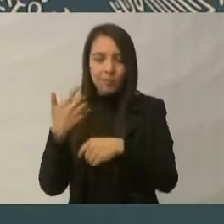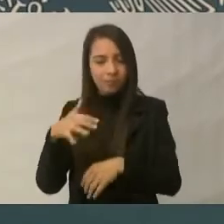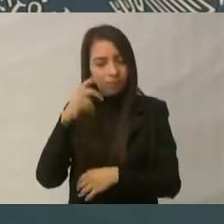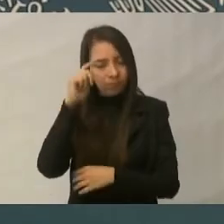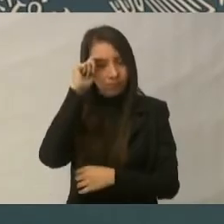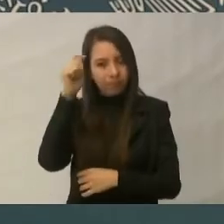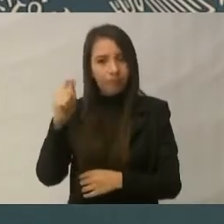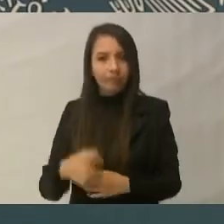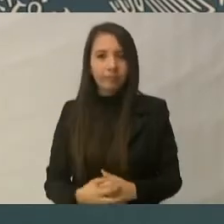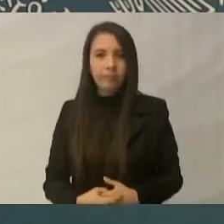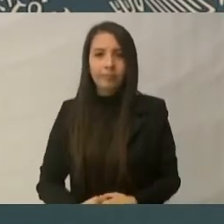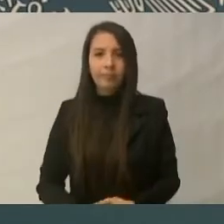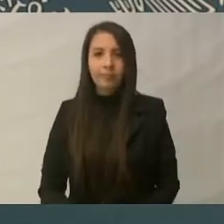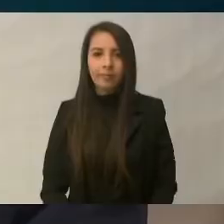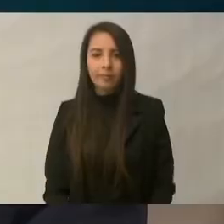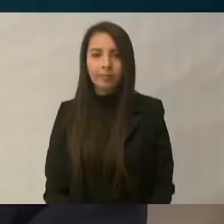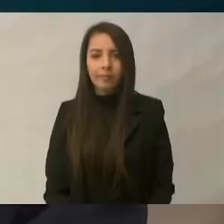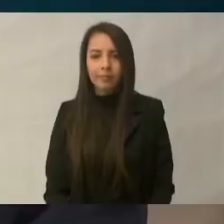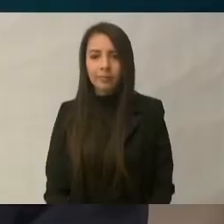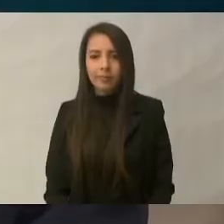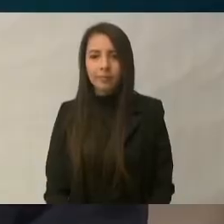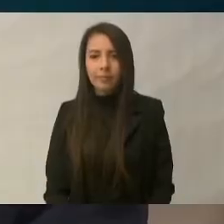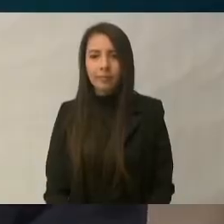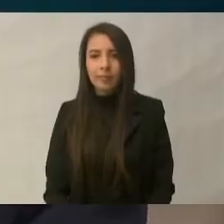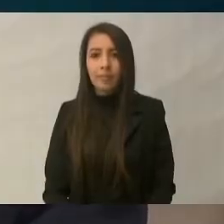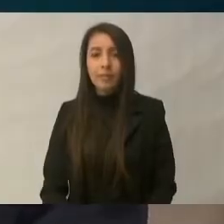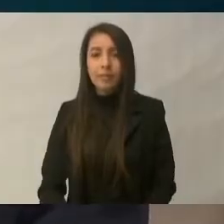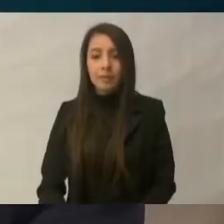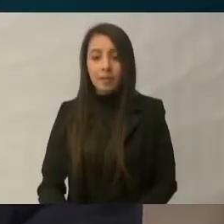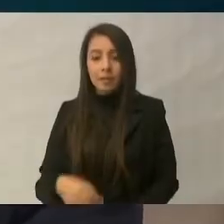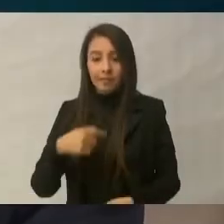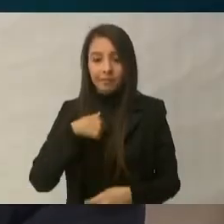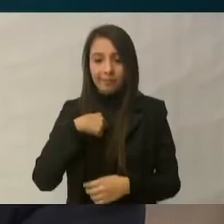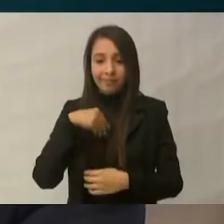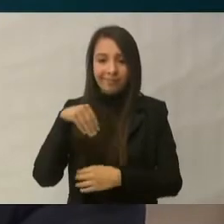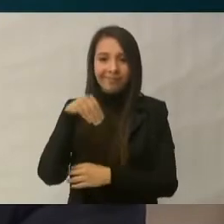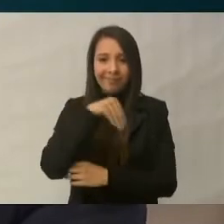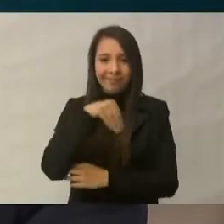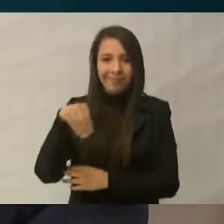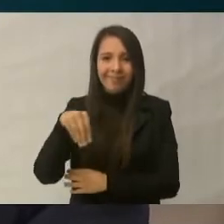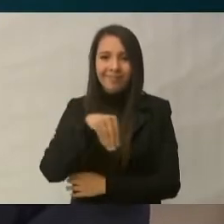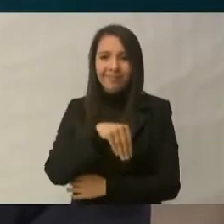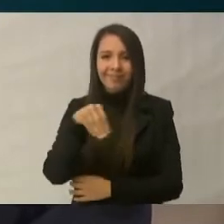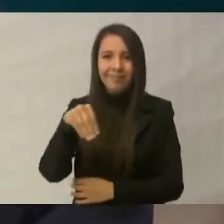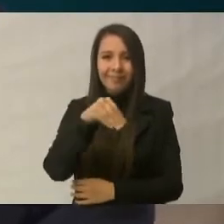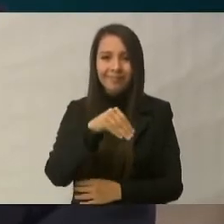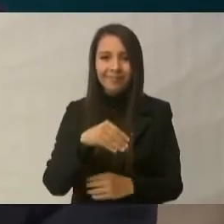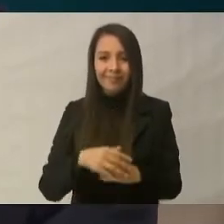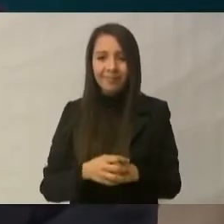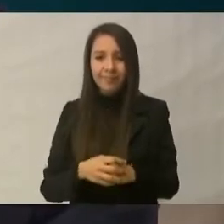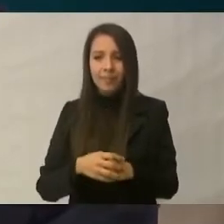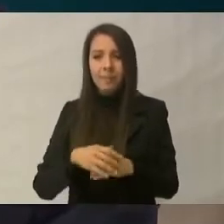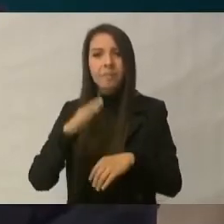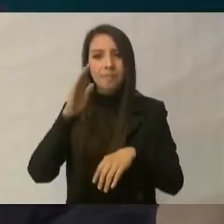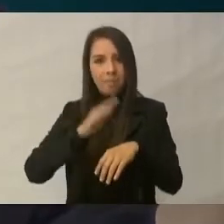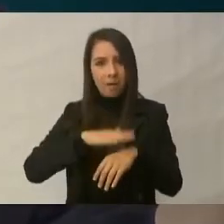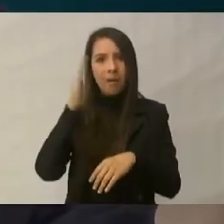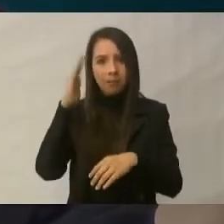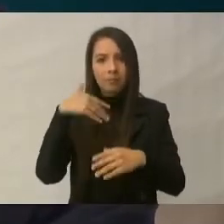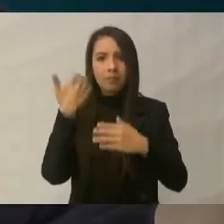en esta gira, además de llevar a cabo otras